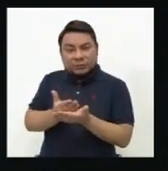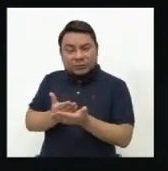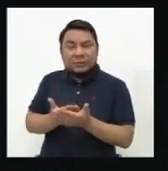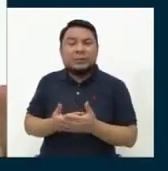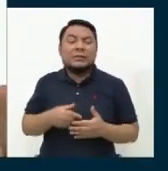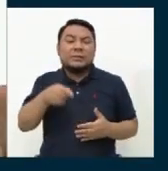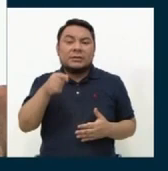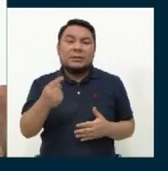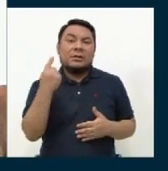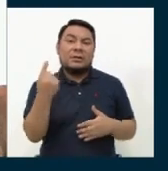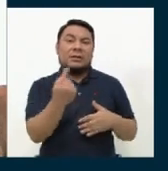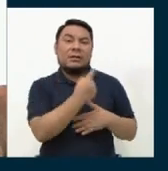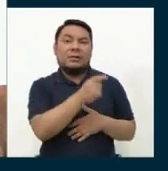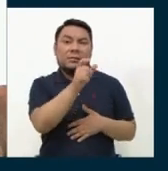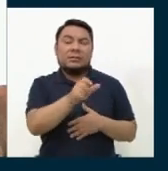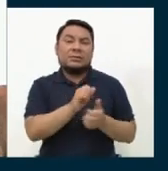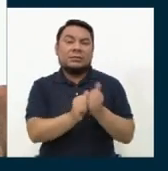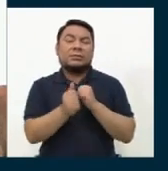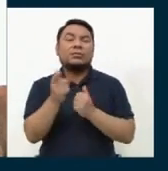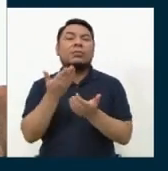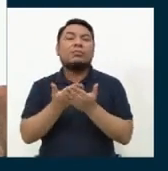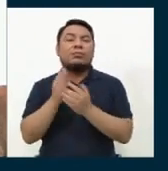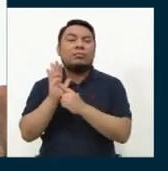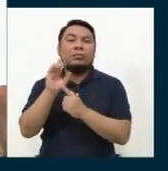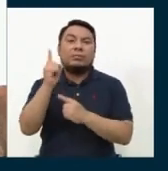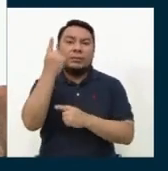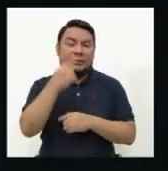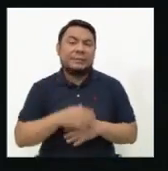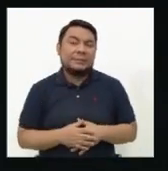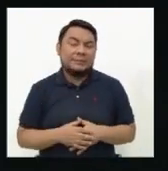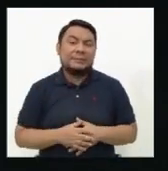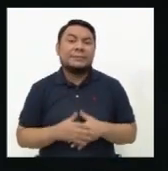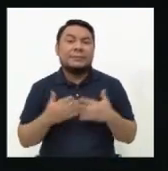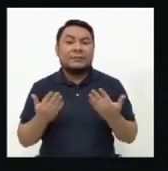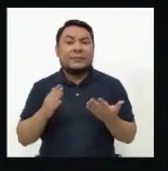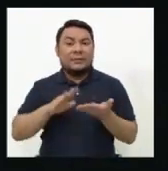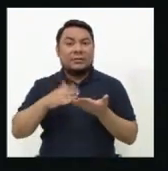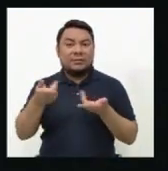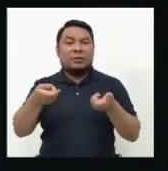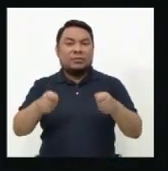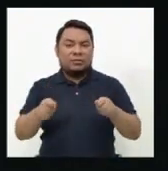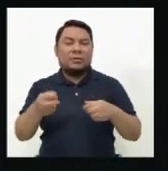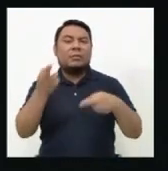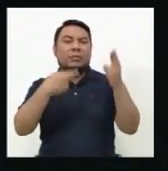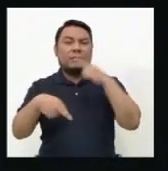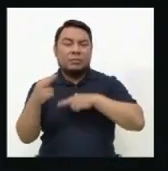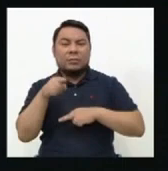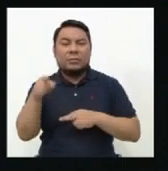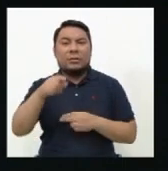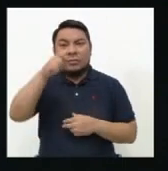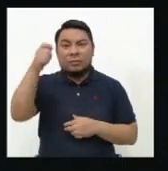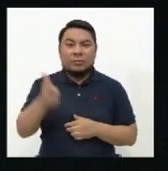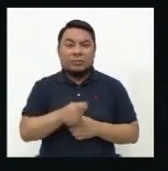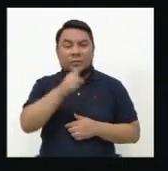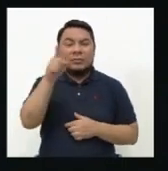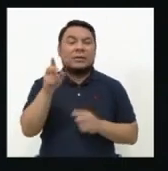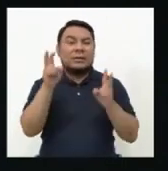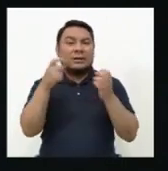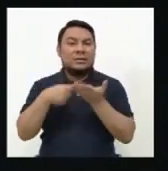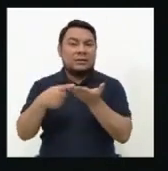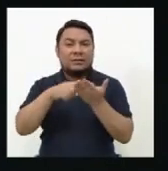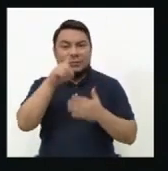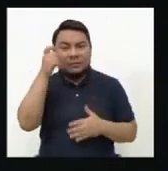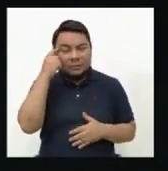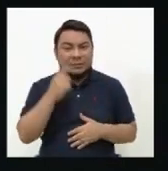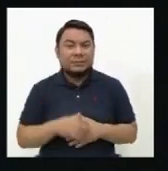en el que cada candidato ha expuesto su propuesta bandera. Después del corte volveremos con nuestra ruleta que genera debates